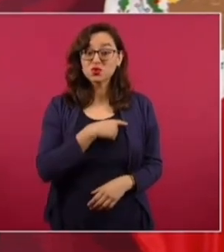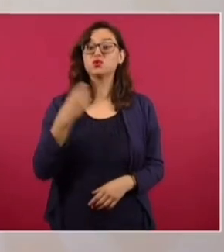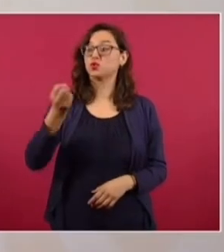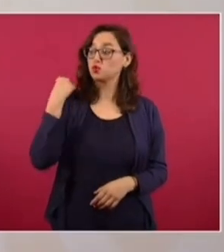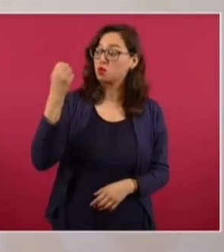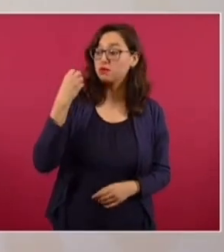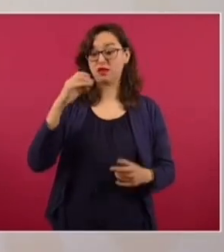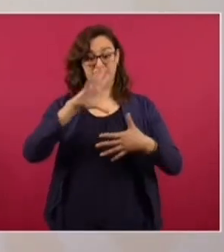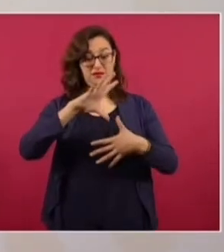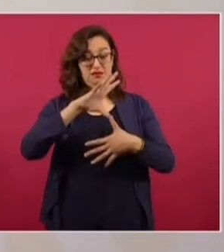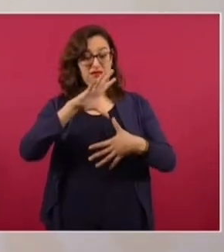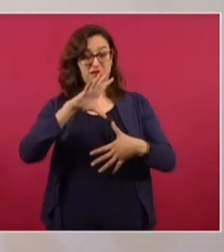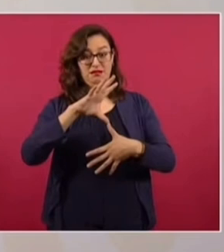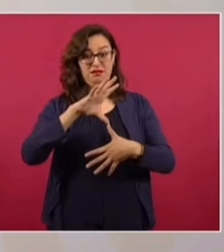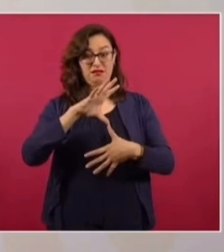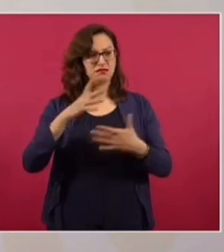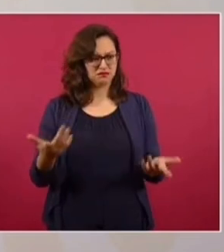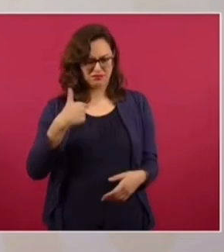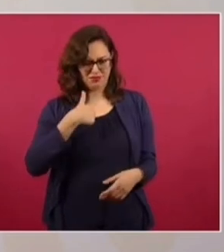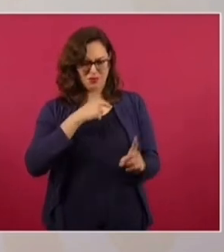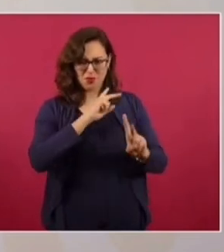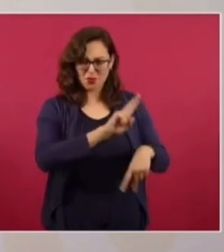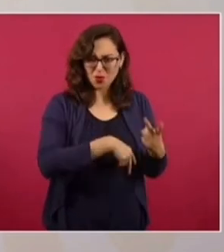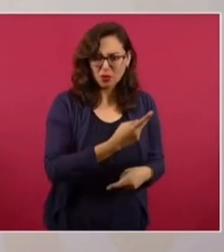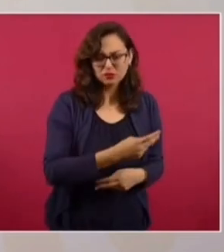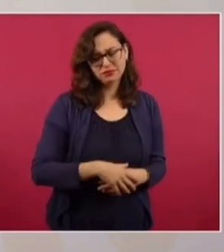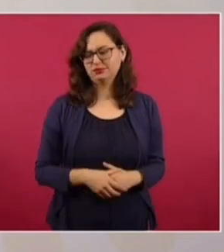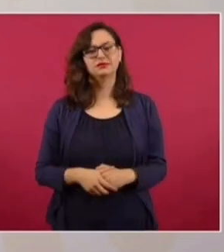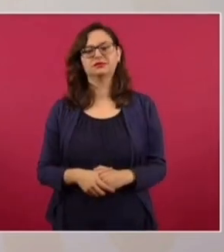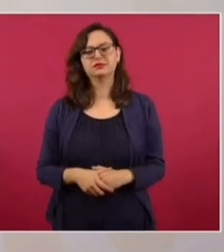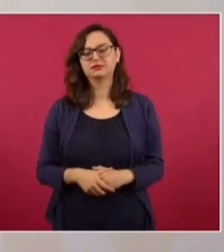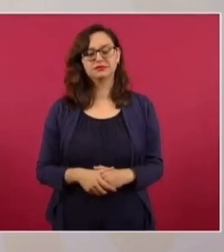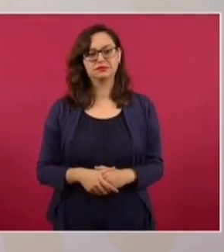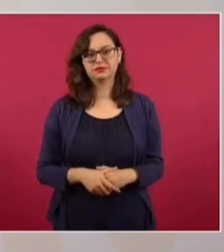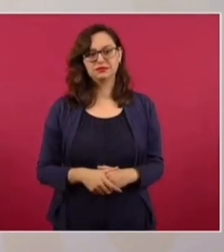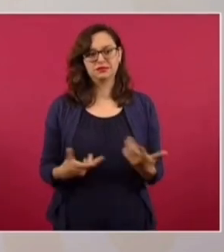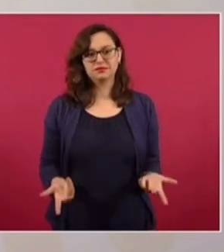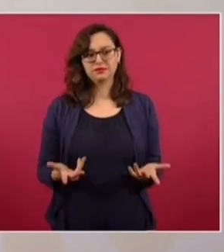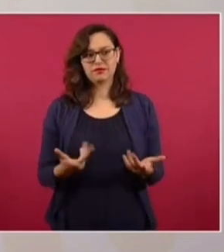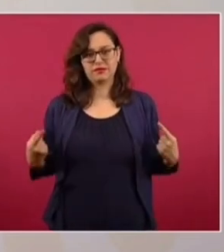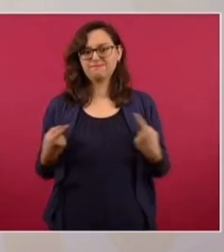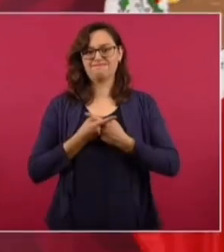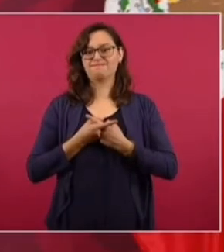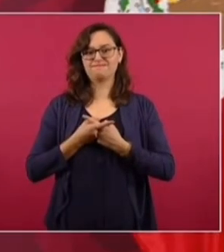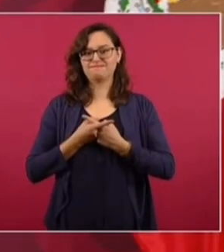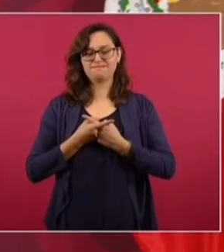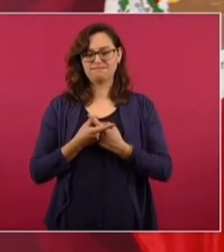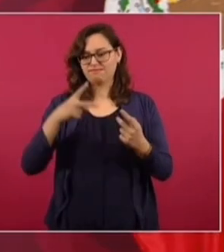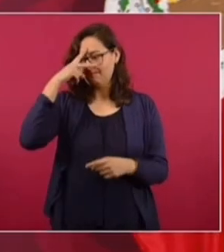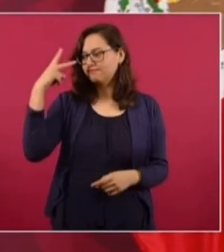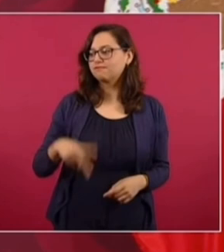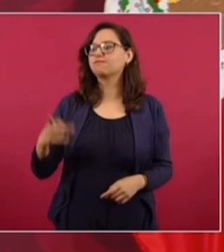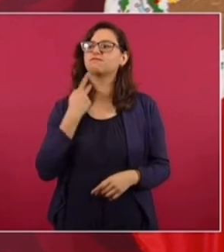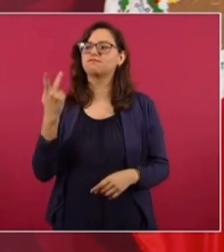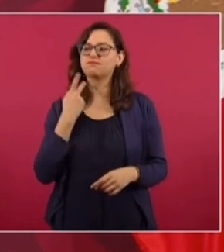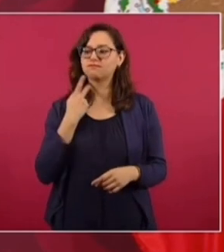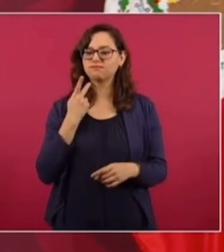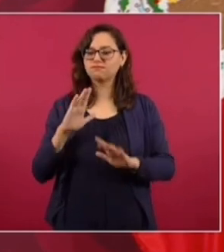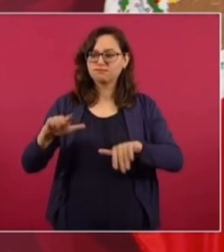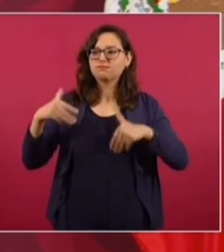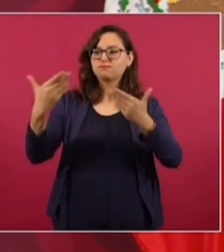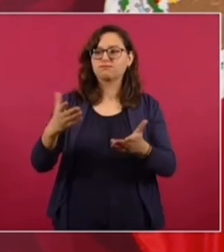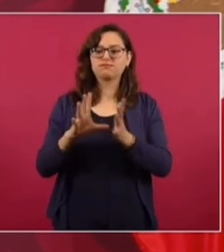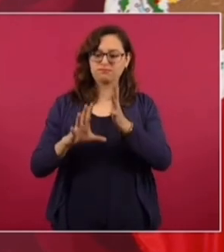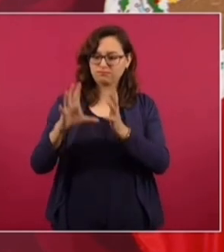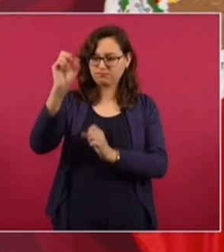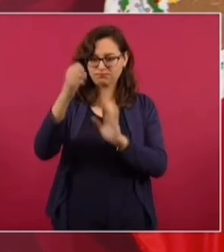en ese contexto. Eso es contrario a la política exterior de México, a lo que establece nuestra Constitución,